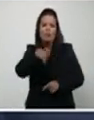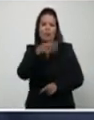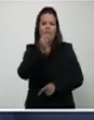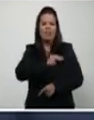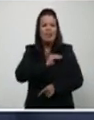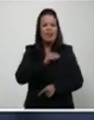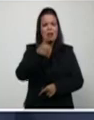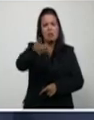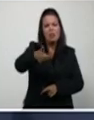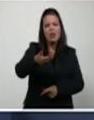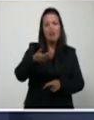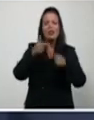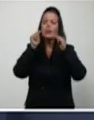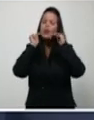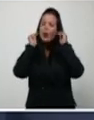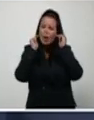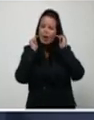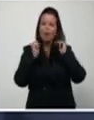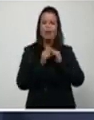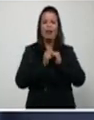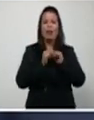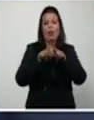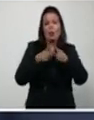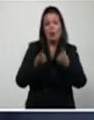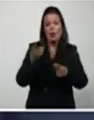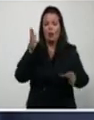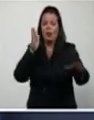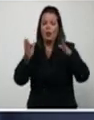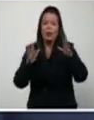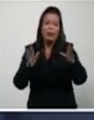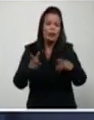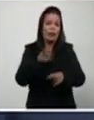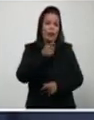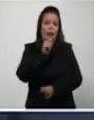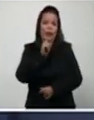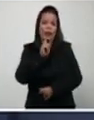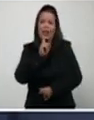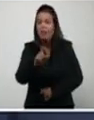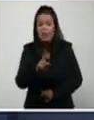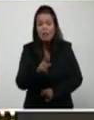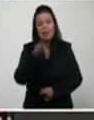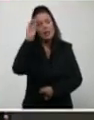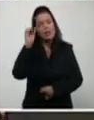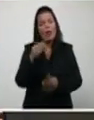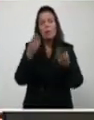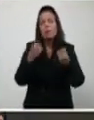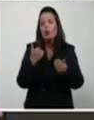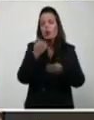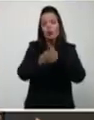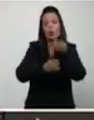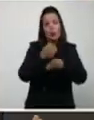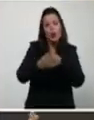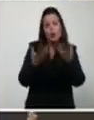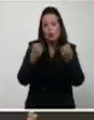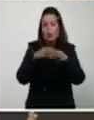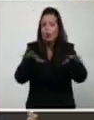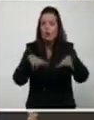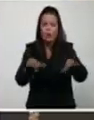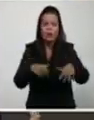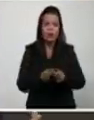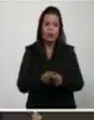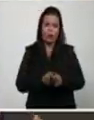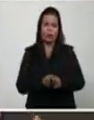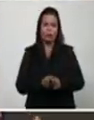¿Qué tanta falta nos hace en estos tiempos con tantas incertidumbres, con tantos problemas, con tantos pesares? Con una propuesta inicial de nueve